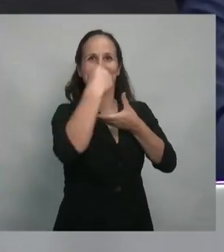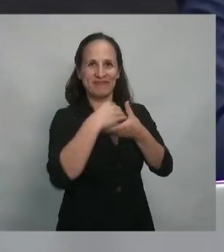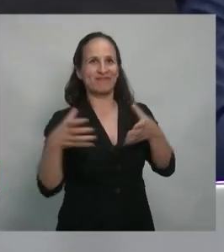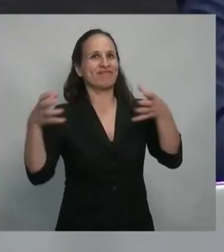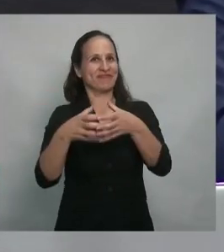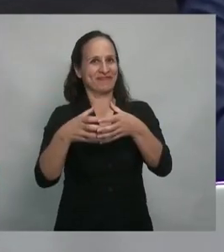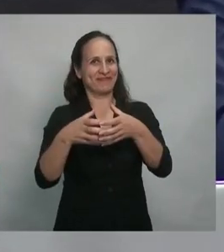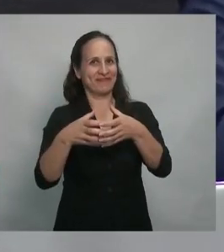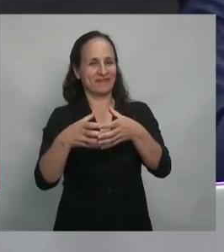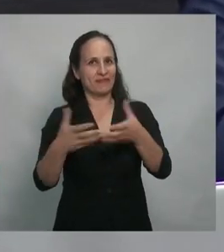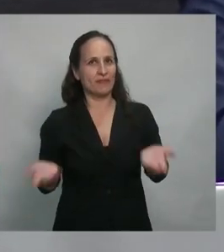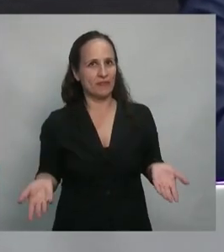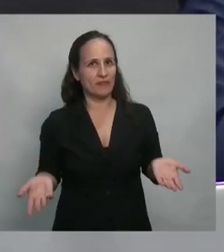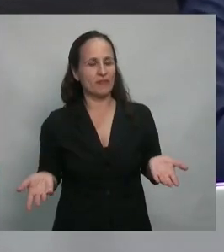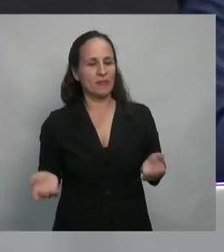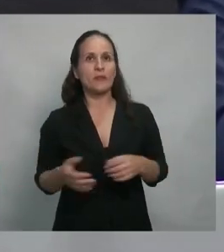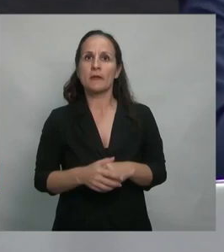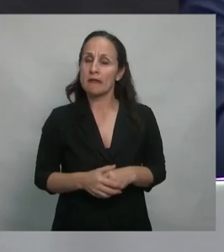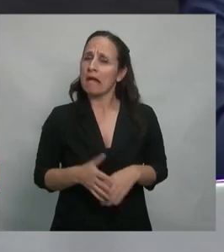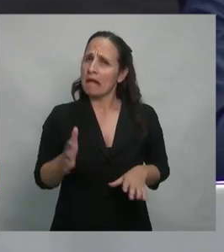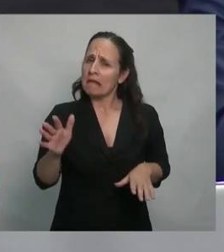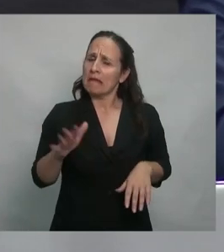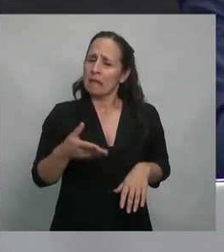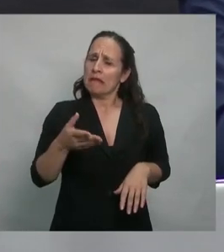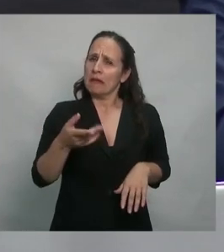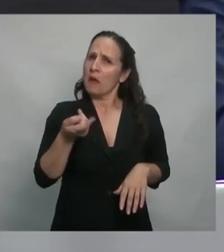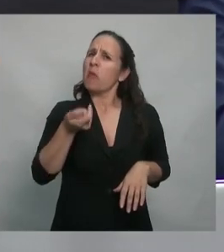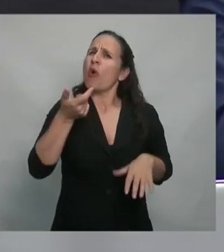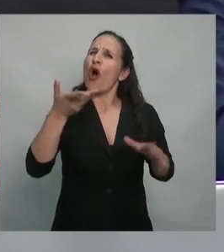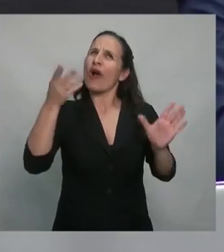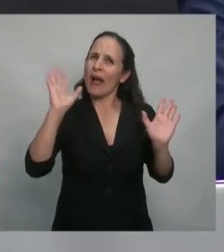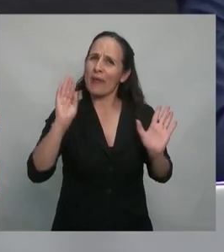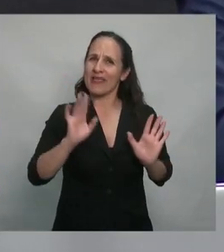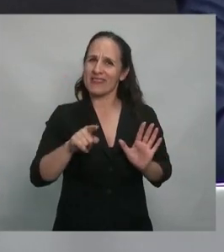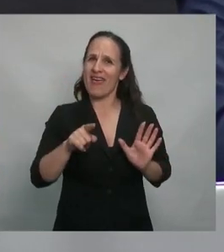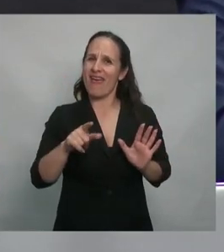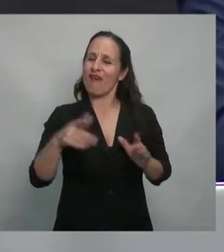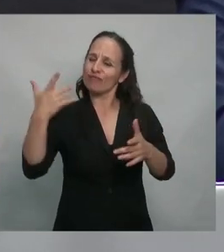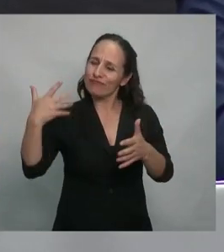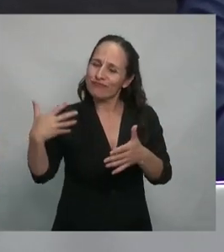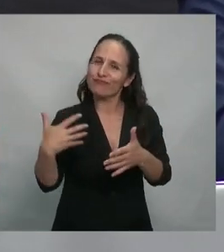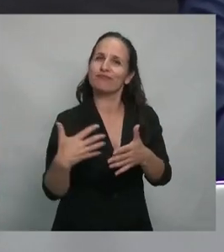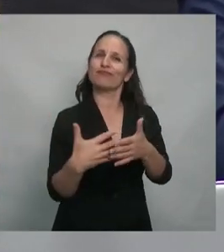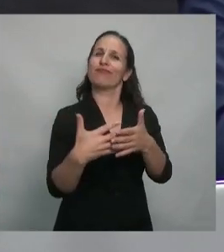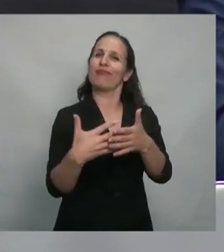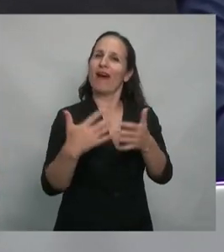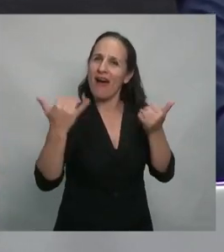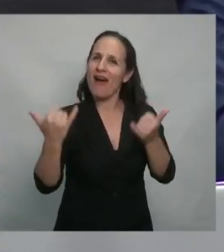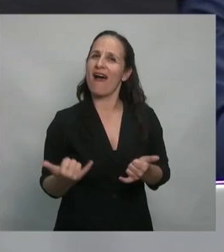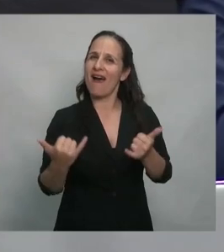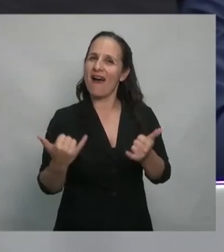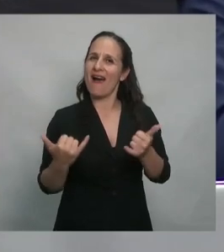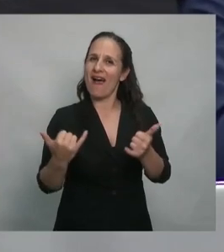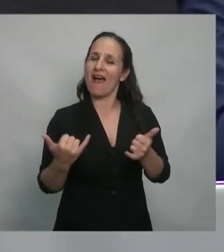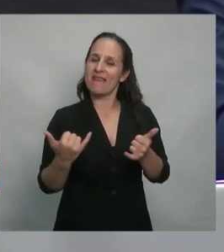pocas veces en la historia se da la oportunidad de contraponer,